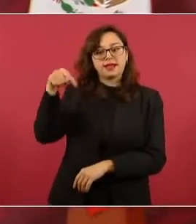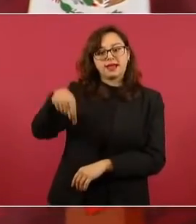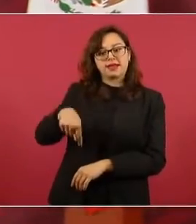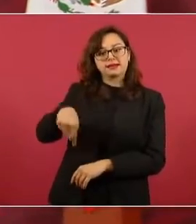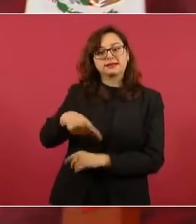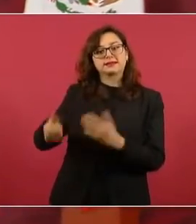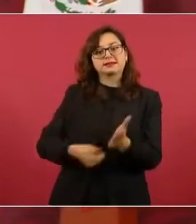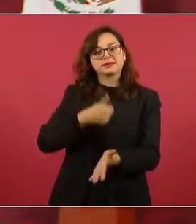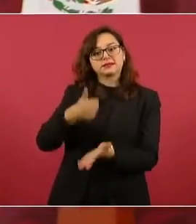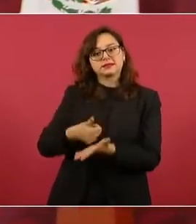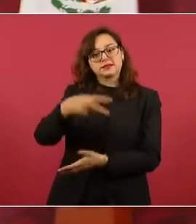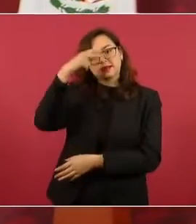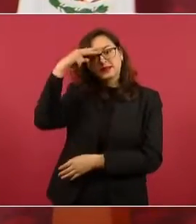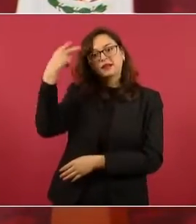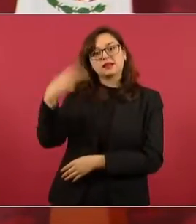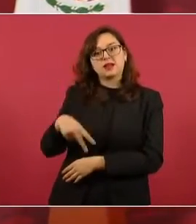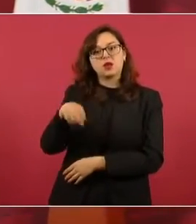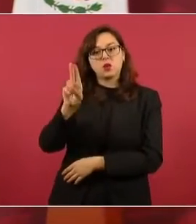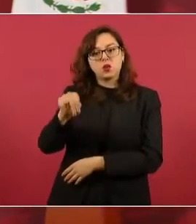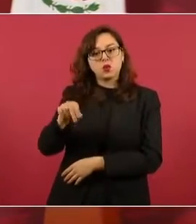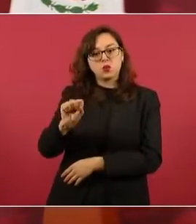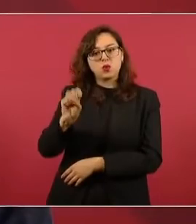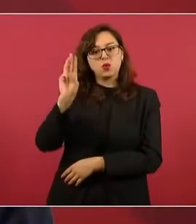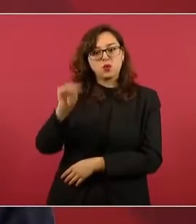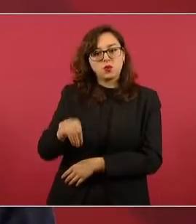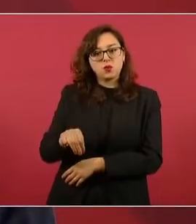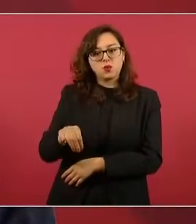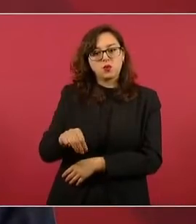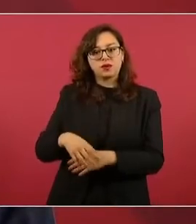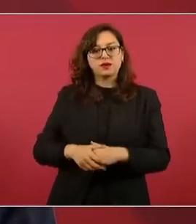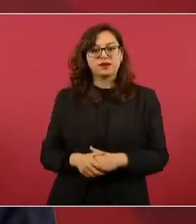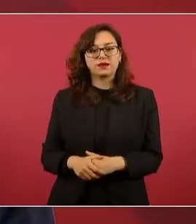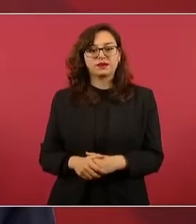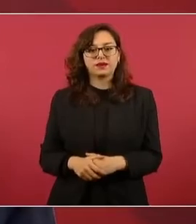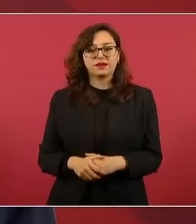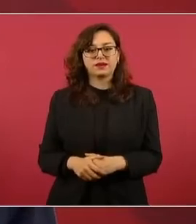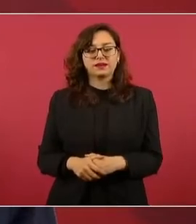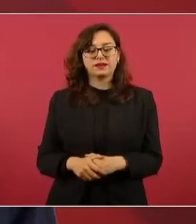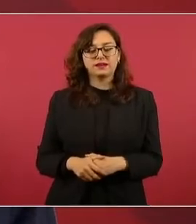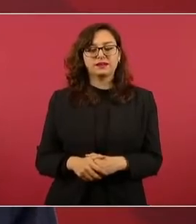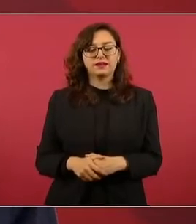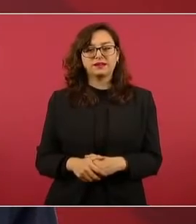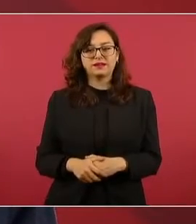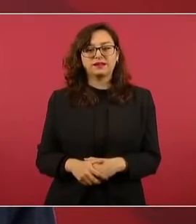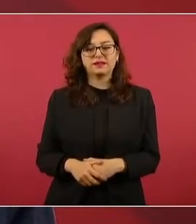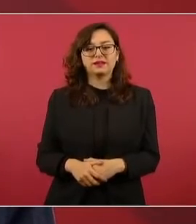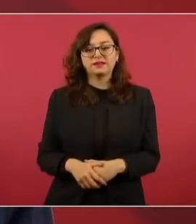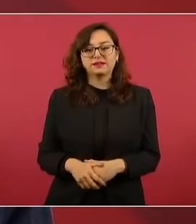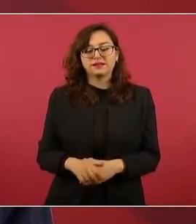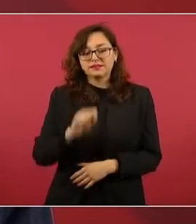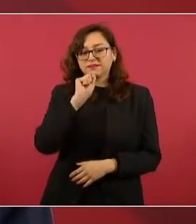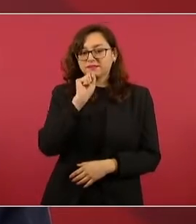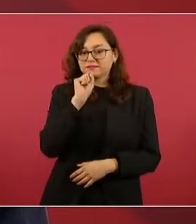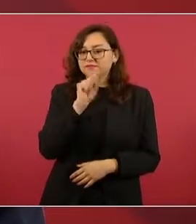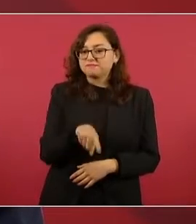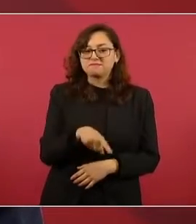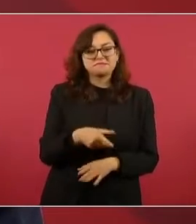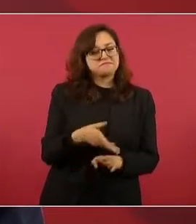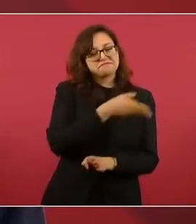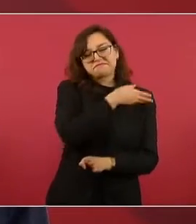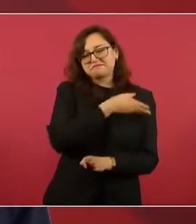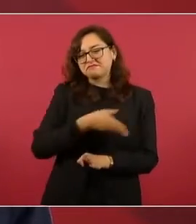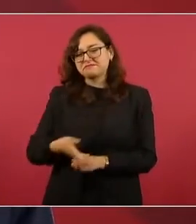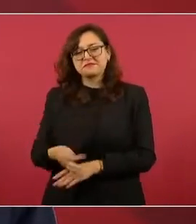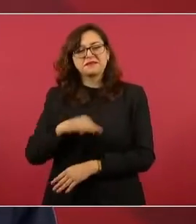UNAM, en ciencia política. Y también muy feliz.